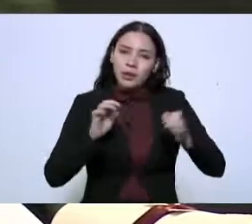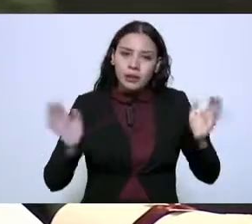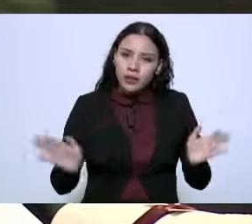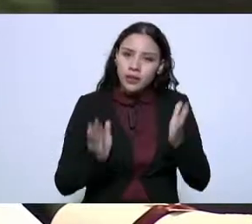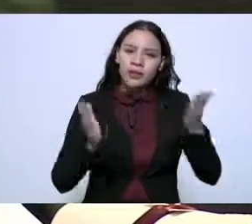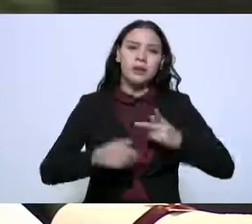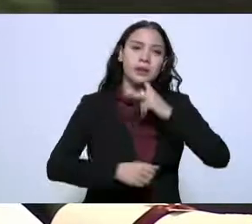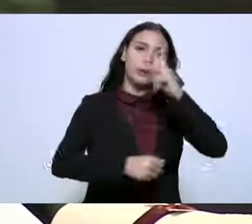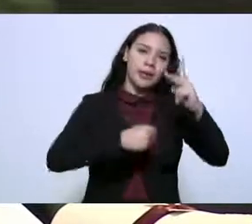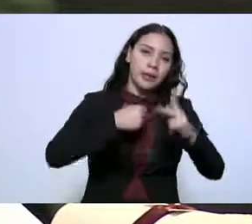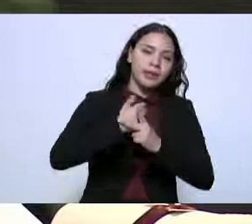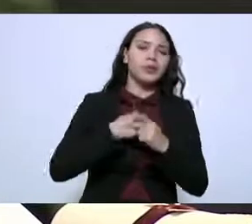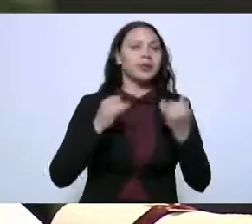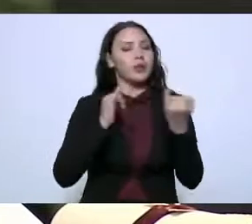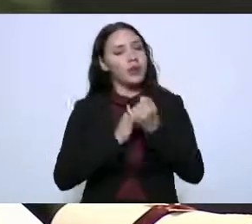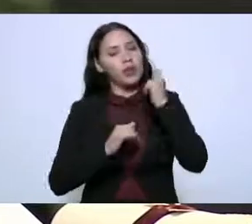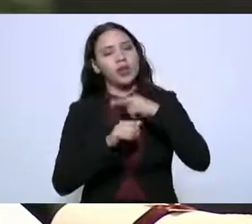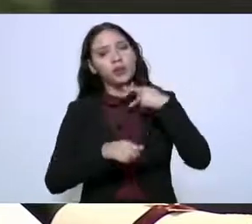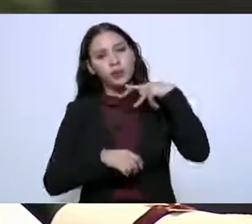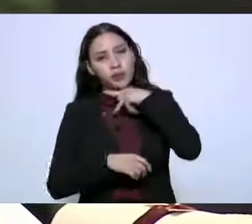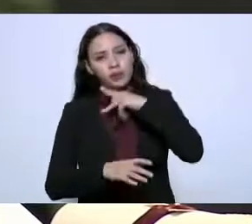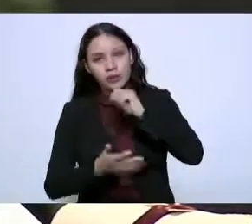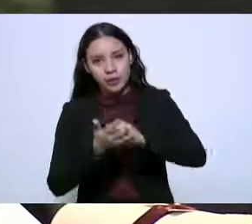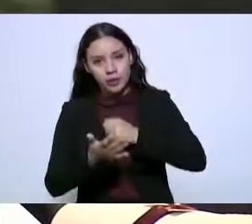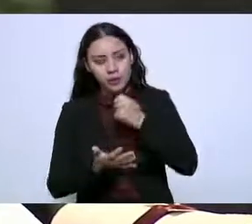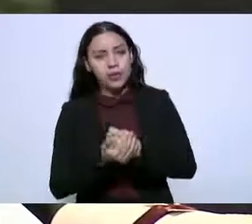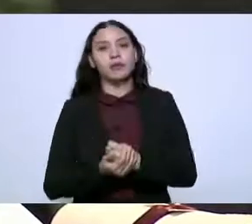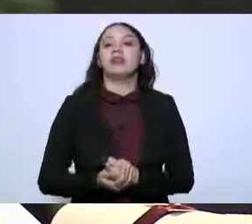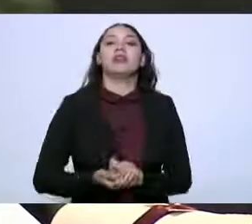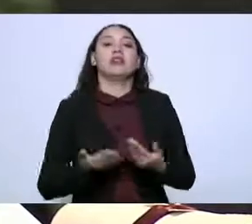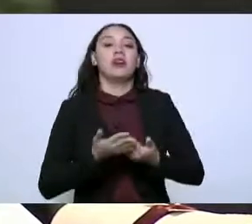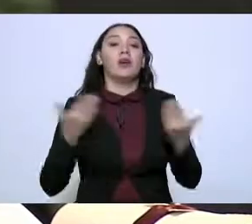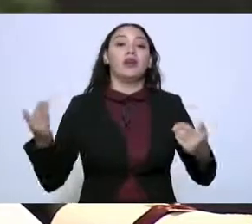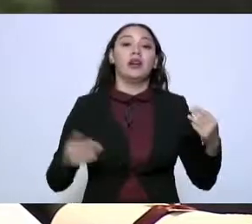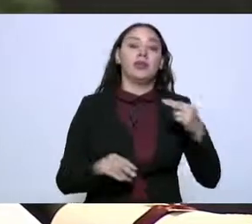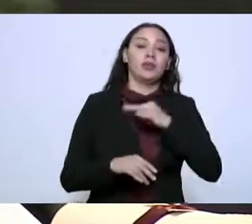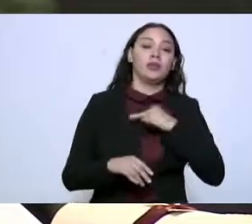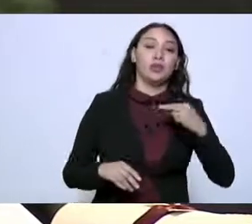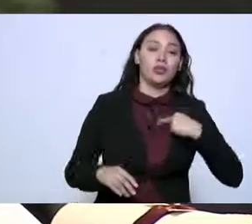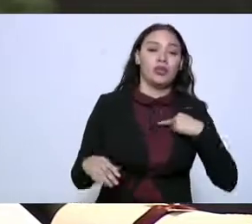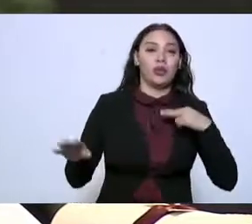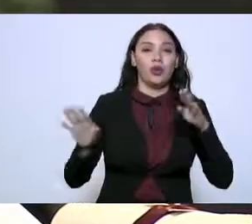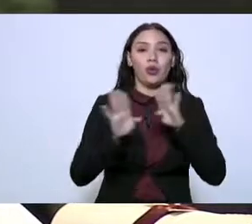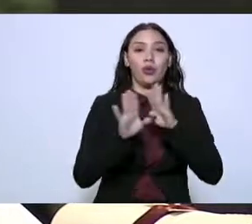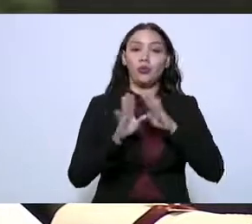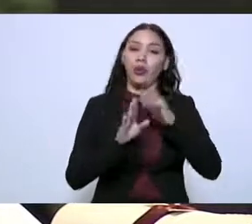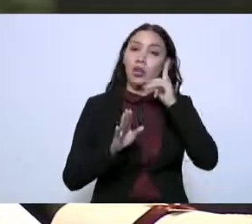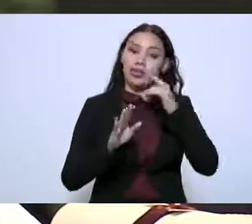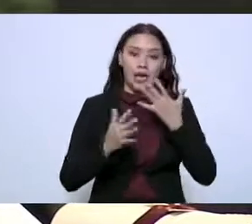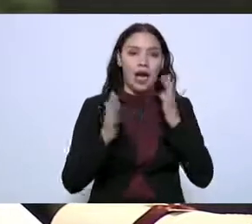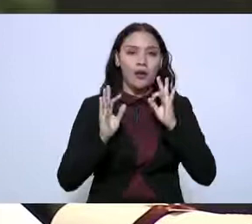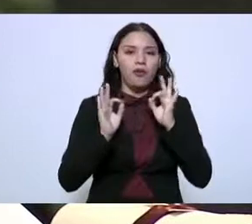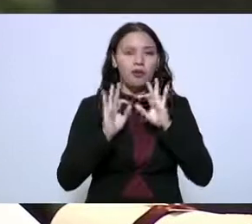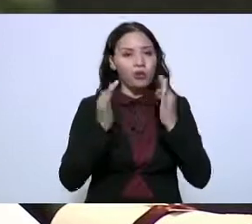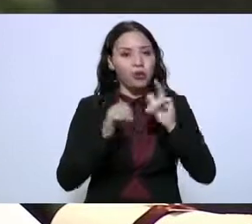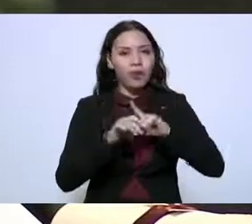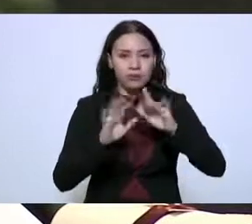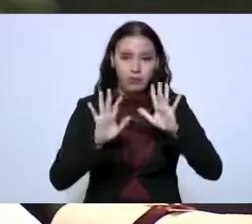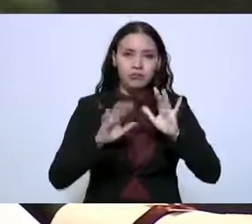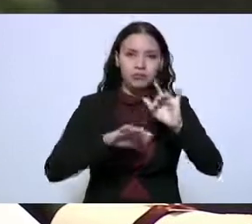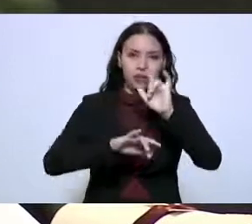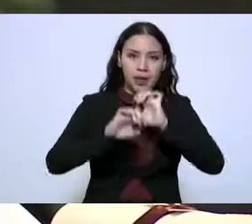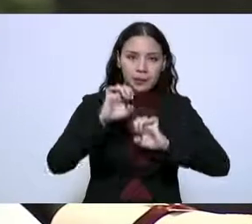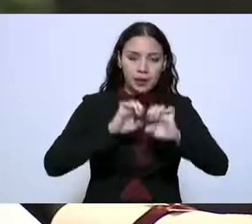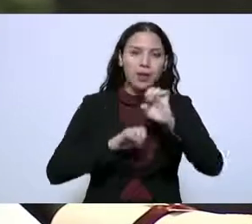también en Tamaulipas. Estamos en los máximos históricos de empleo formal y también de